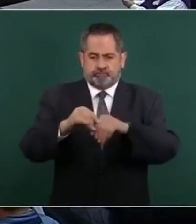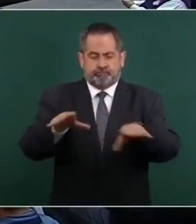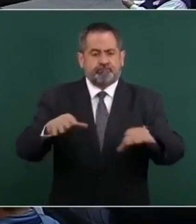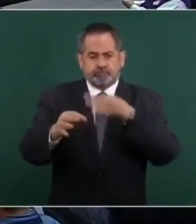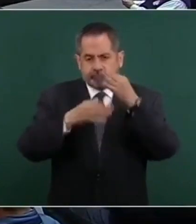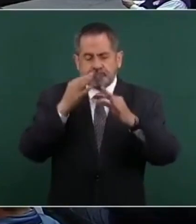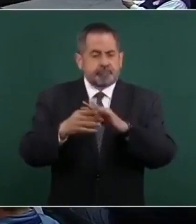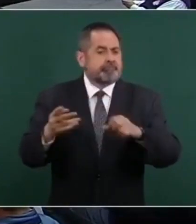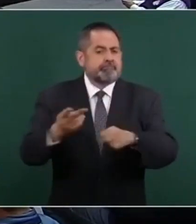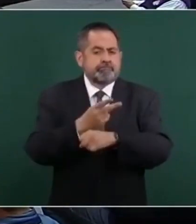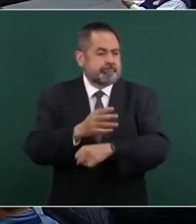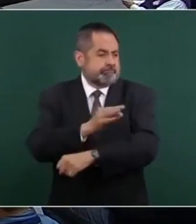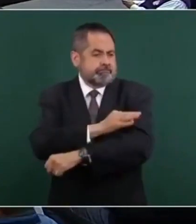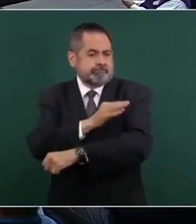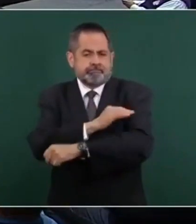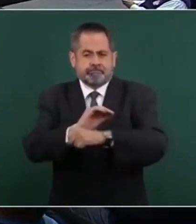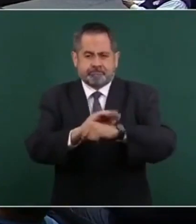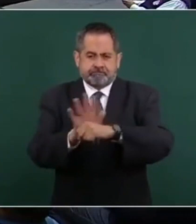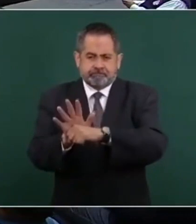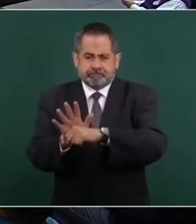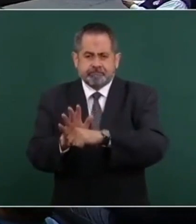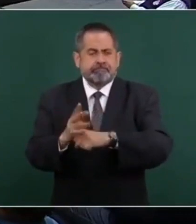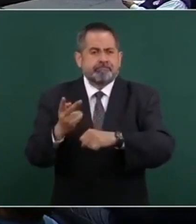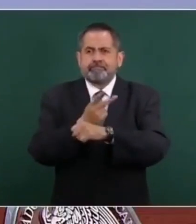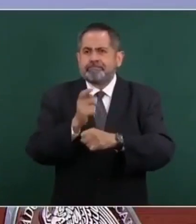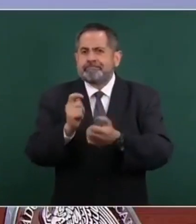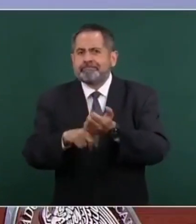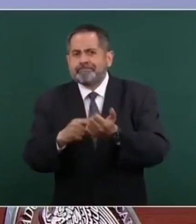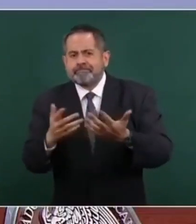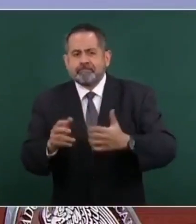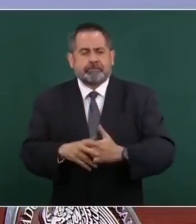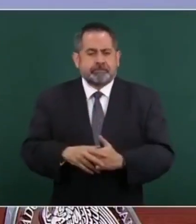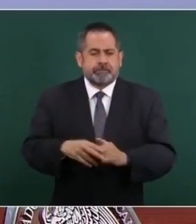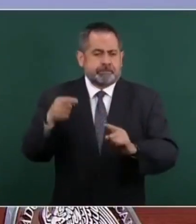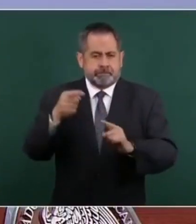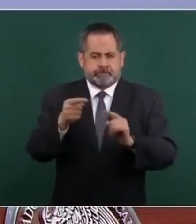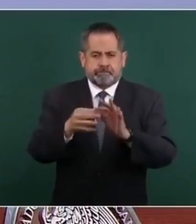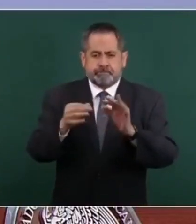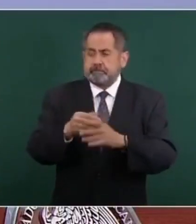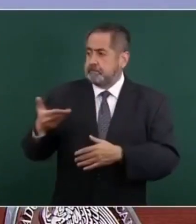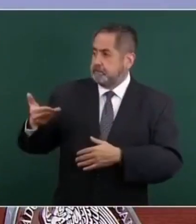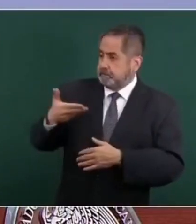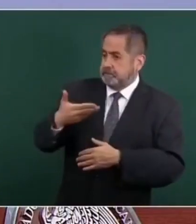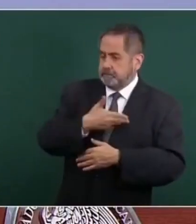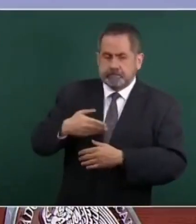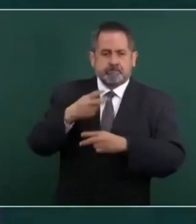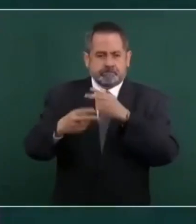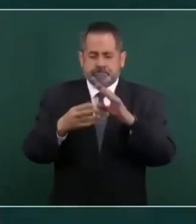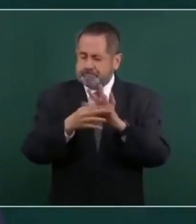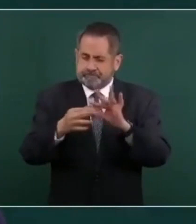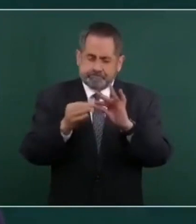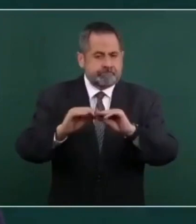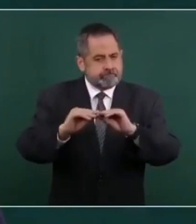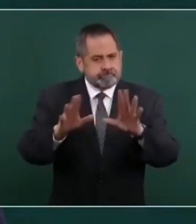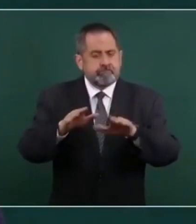pueda llegar a México, pero indicó que las medidas como cancelaciones de viajes o cierre de fronteras, que dañan gravemente el bienestar